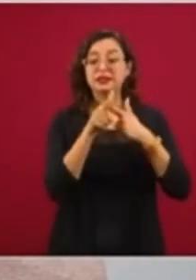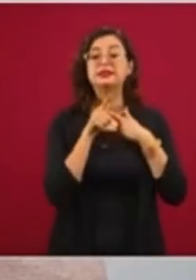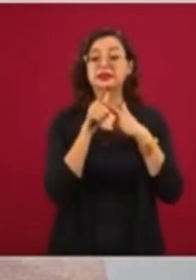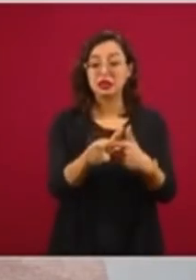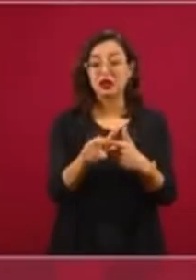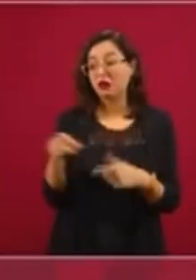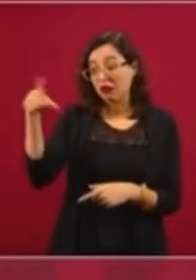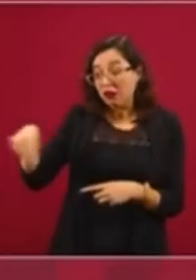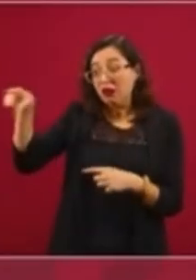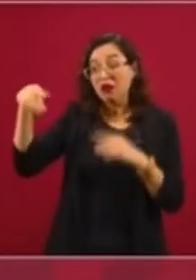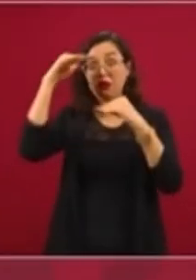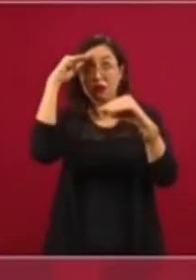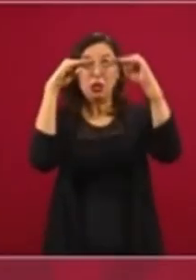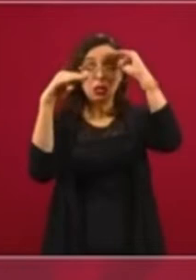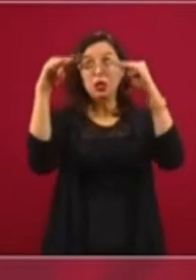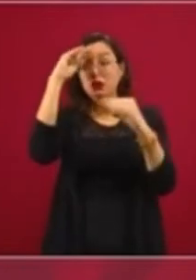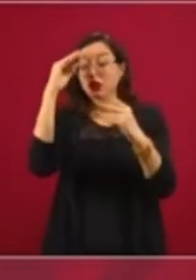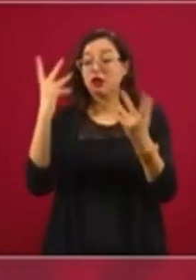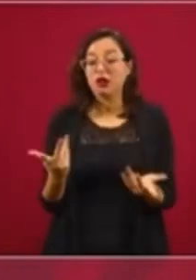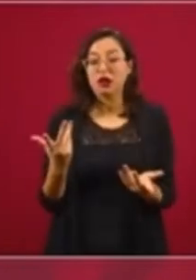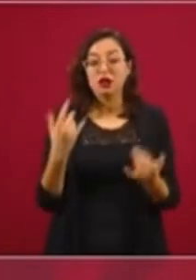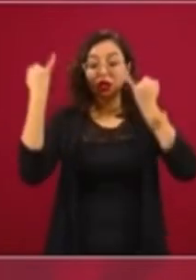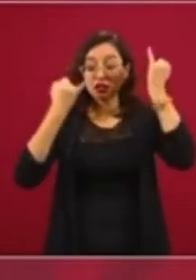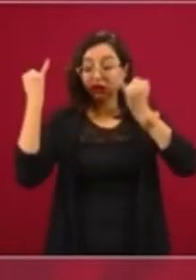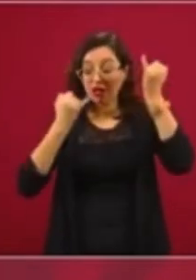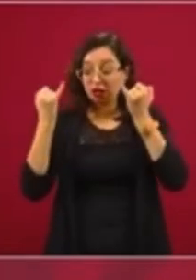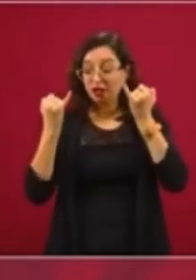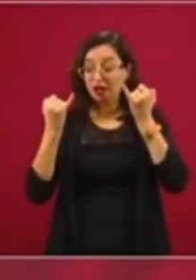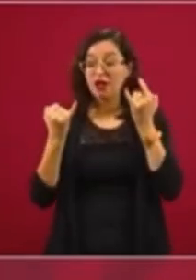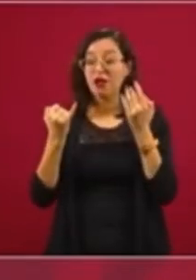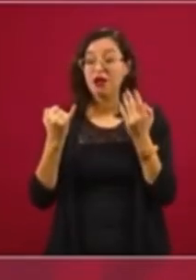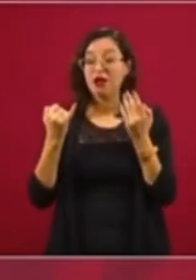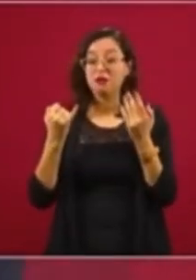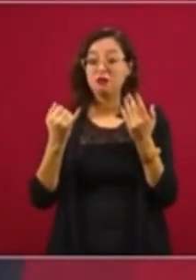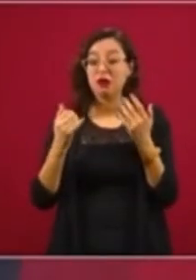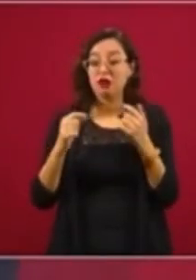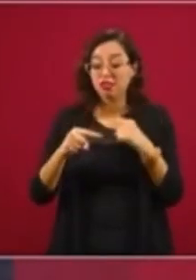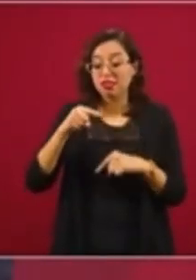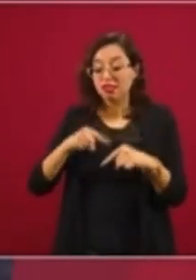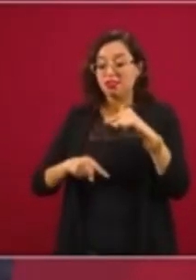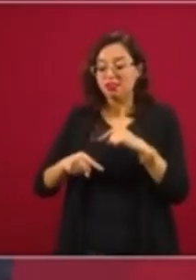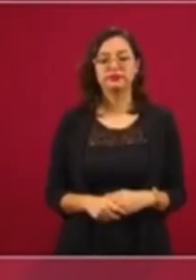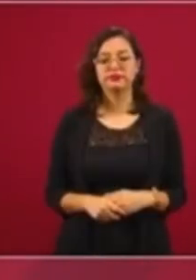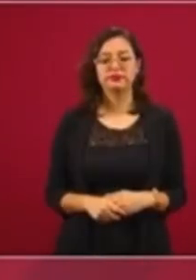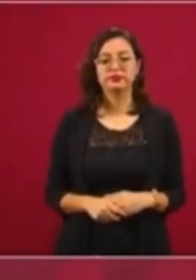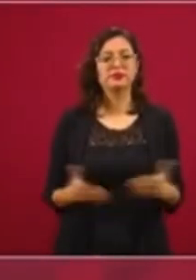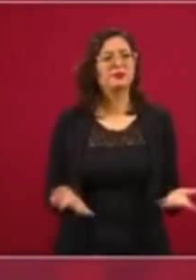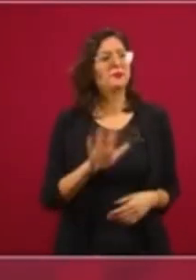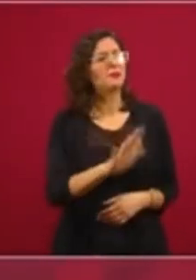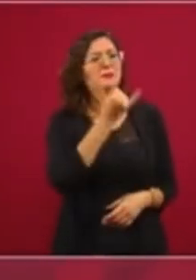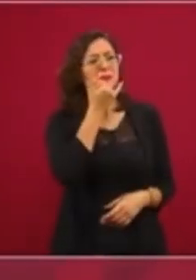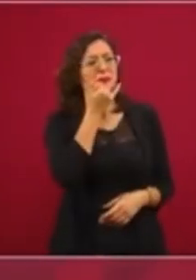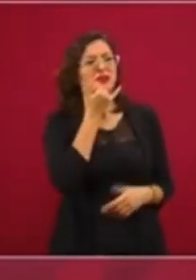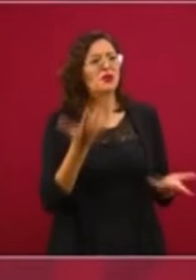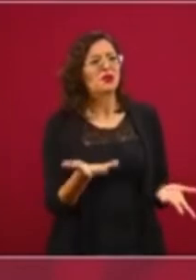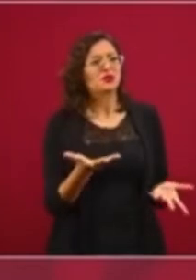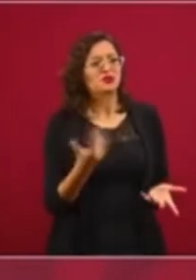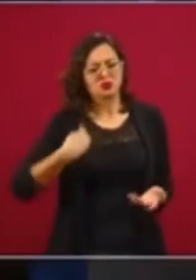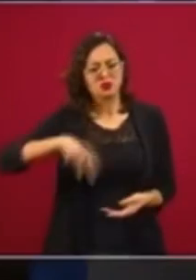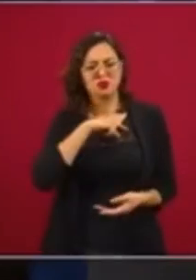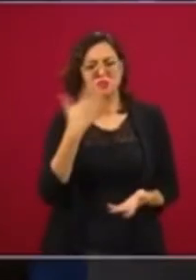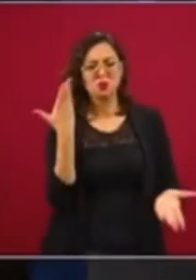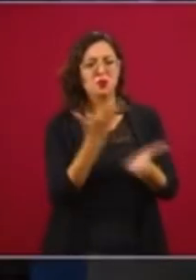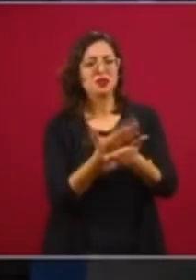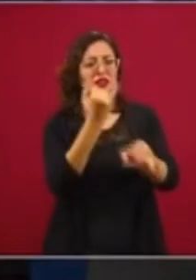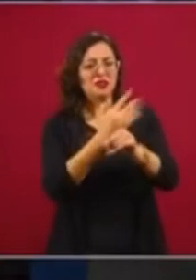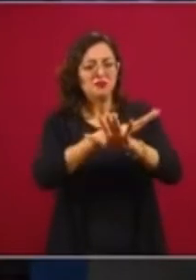O sea, que ni estén pensando que vamos a volver al derroche. ¿Qué pasa, presidente? Perdón, que hay veces que nosotros metemos solicitudes